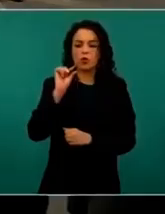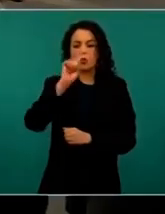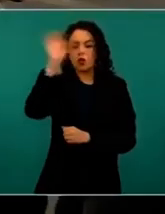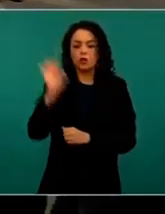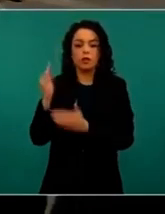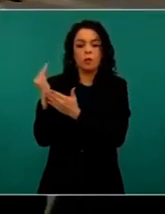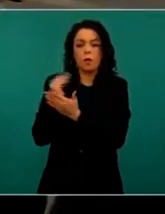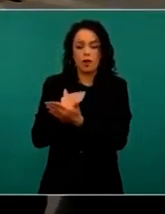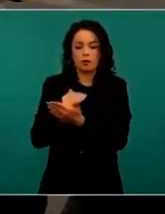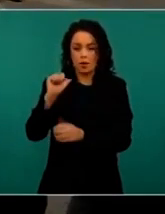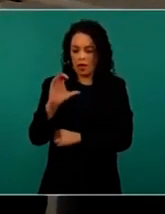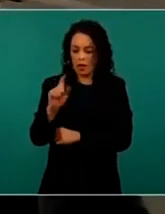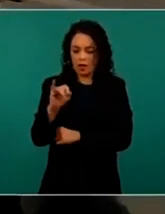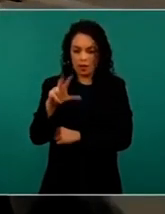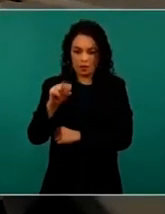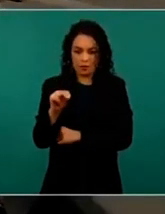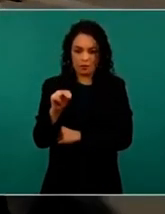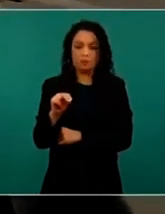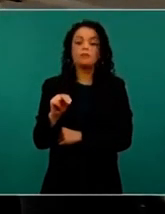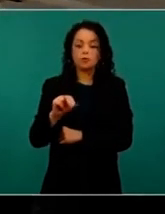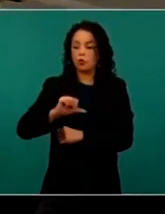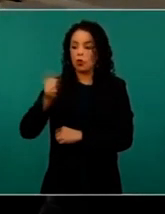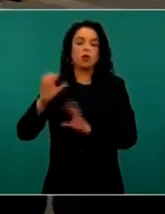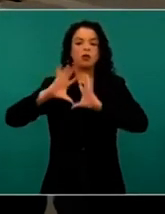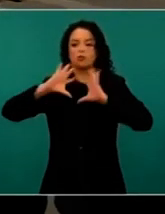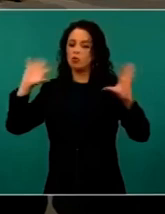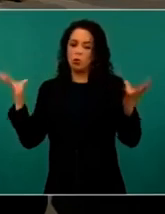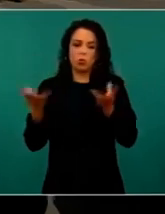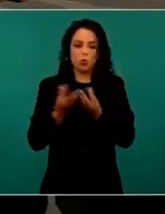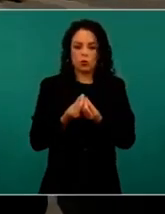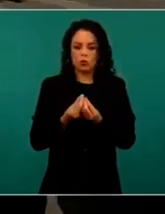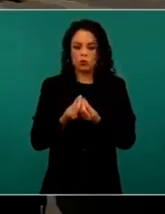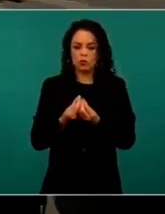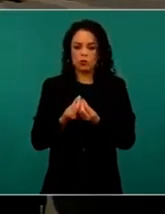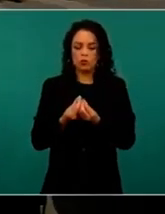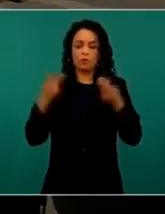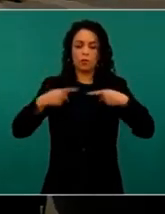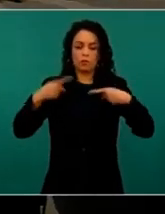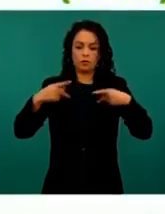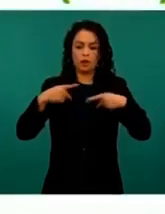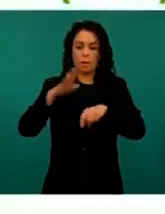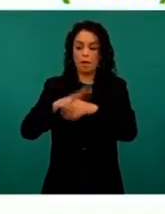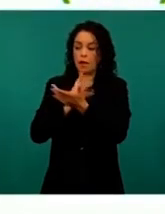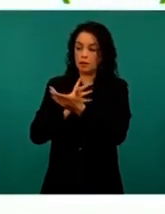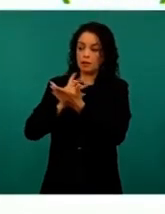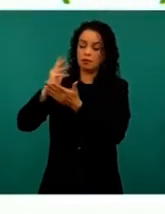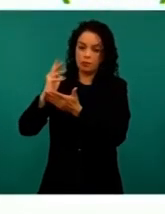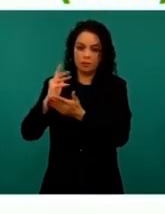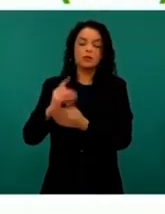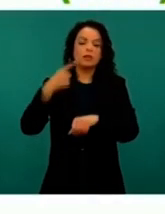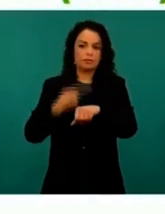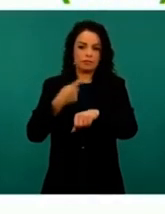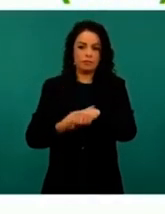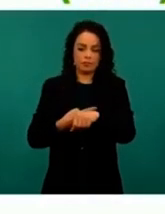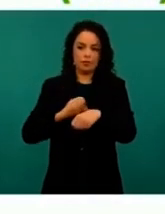de casos activos, todo lo demás es la cuenta acumulada de los casos, la gran mayoría de personas que en su momento tuvieron o tuvimos COVID